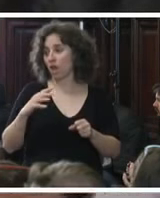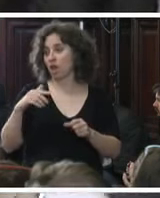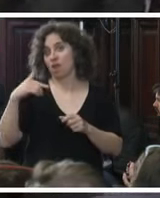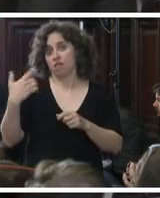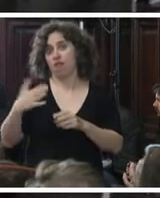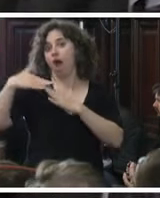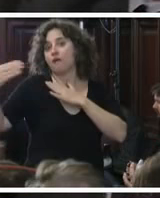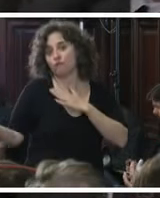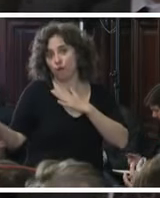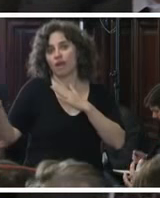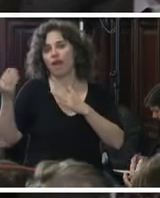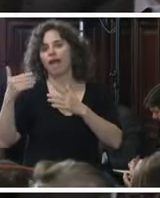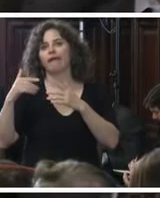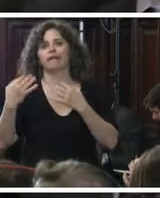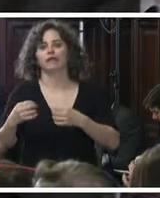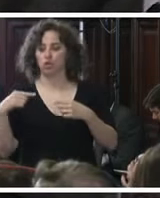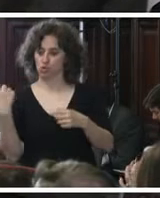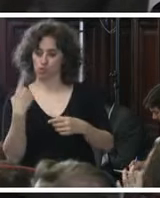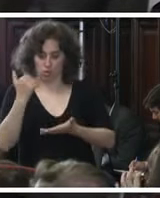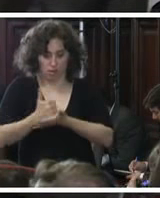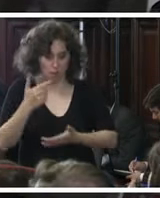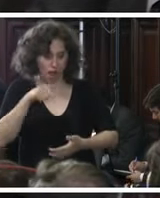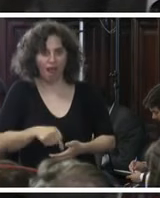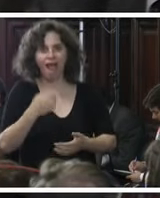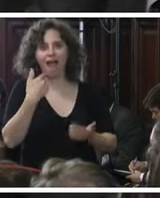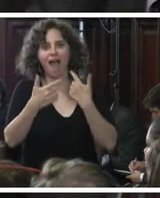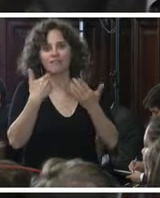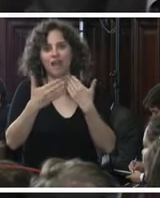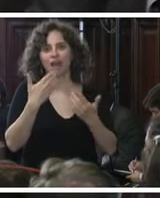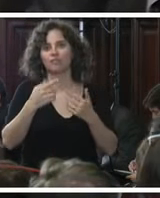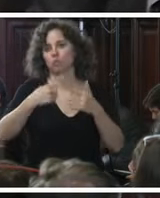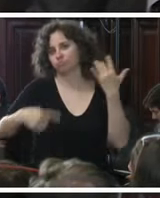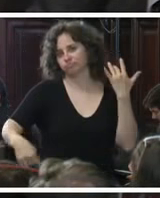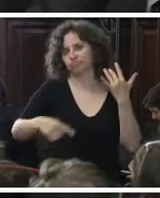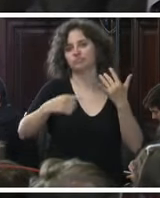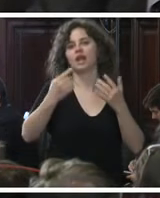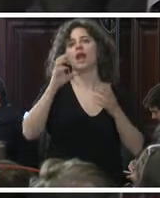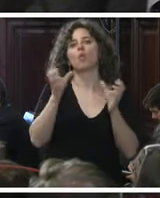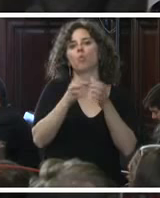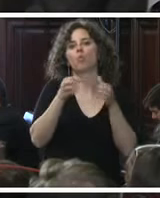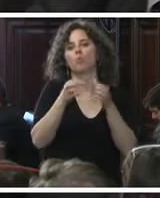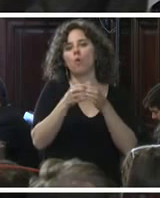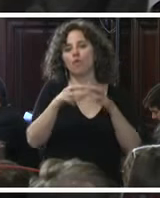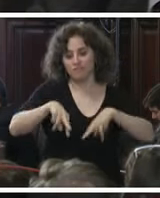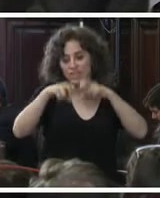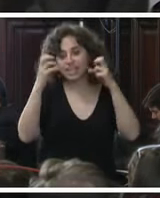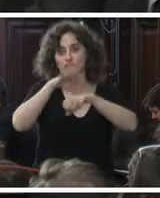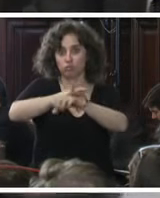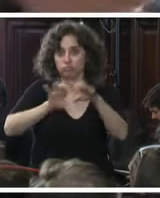el hecho de que nosotros estemos hoy diciendo que el GIA el grupo de investigación